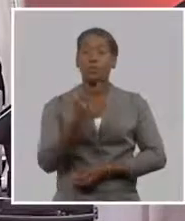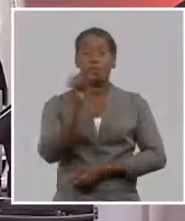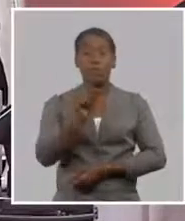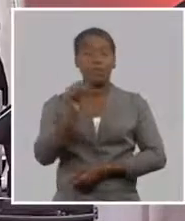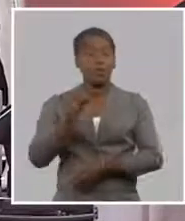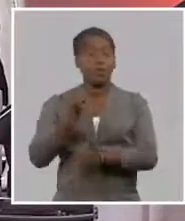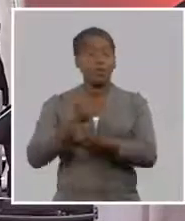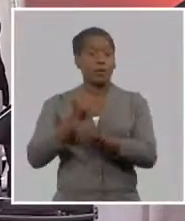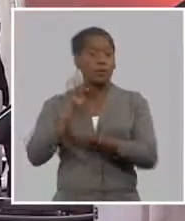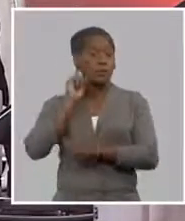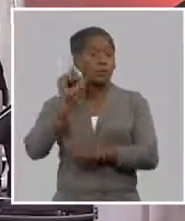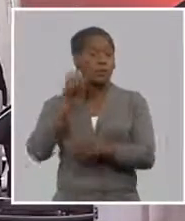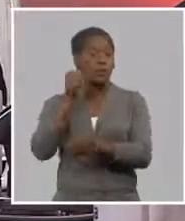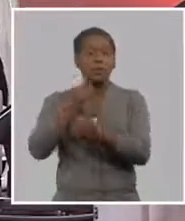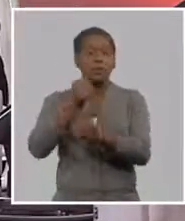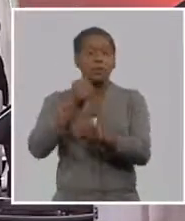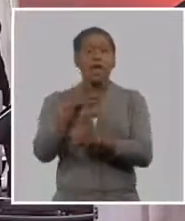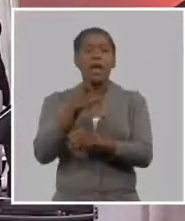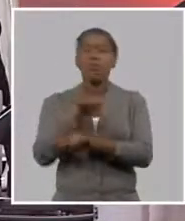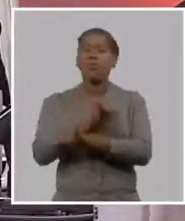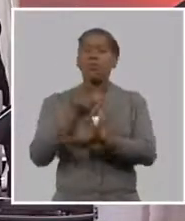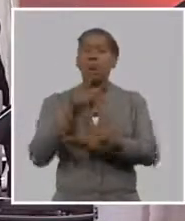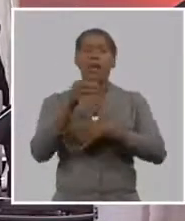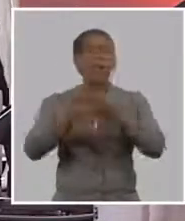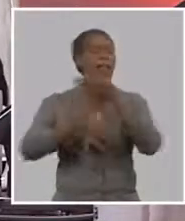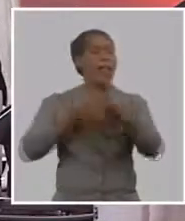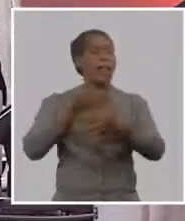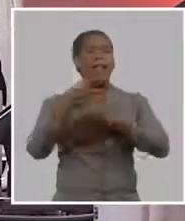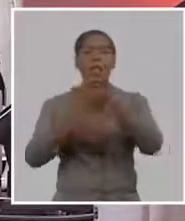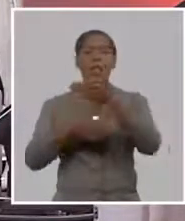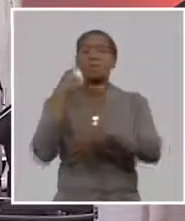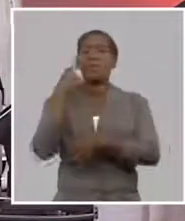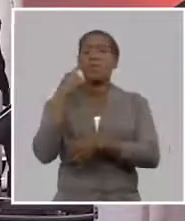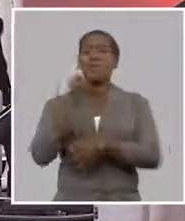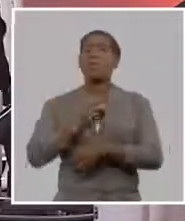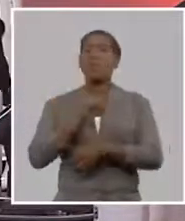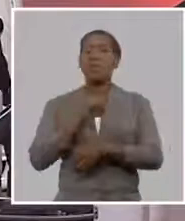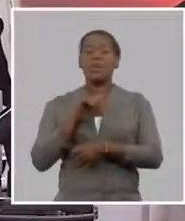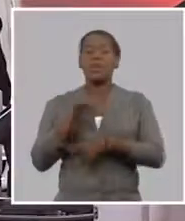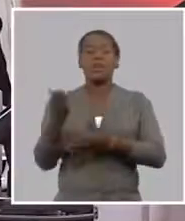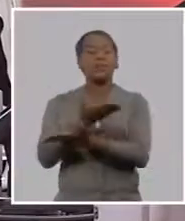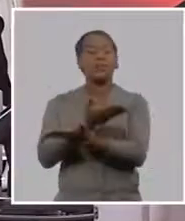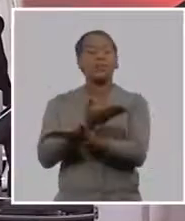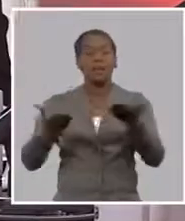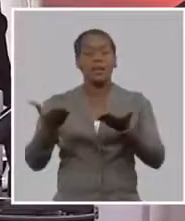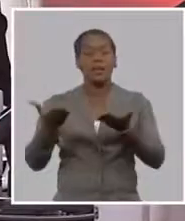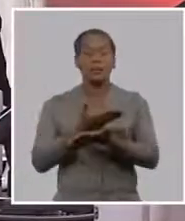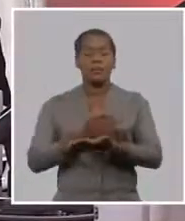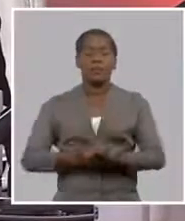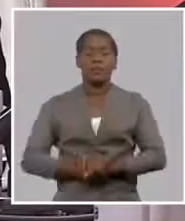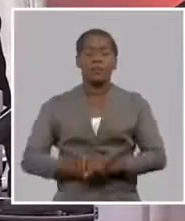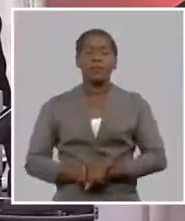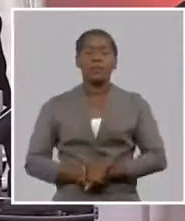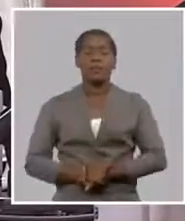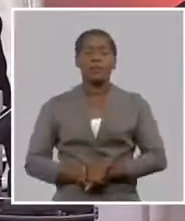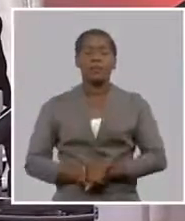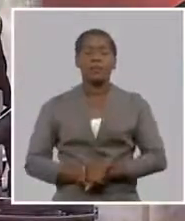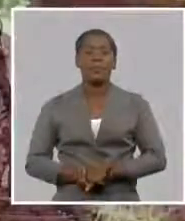sus reclamos han hecho han dado sus opiniones y están participando de todo este proceso así nos lo cuenta este trabajo desde Artemisa